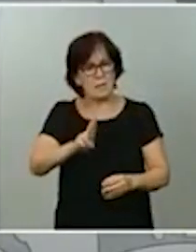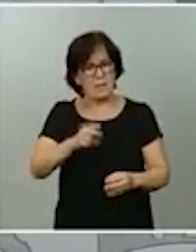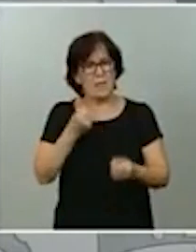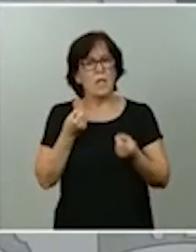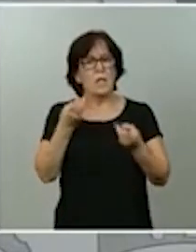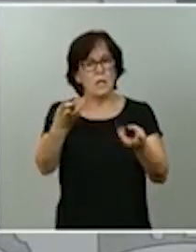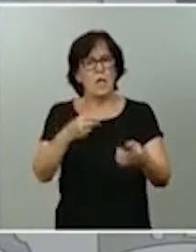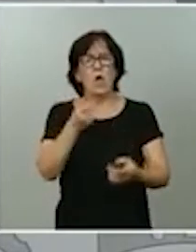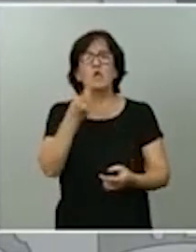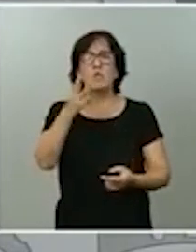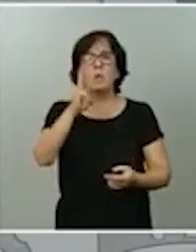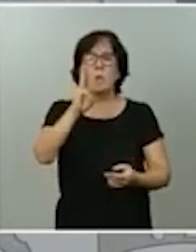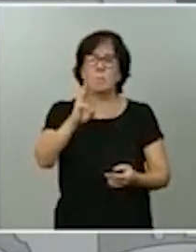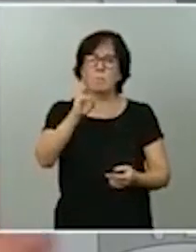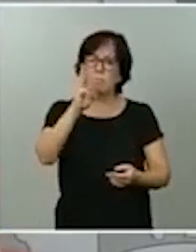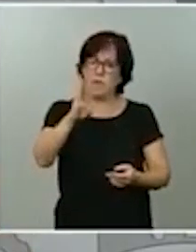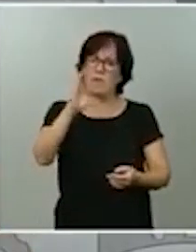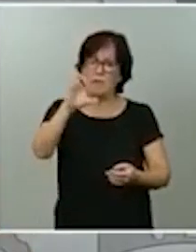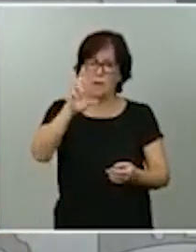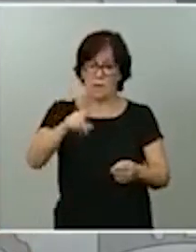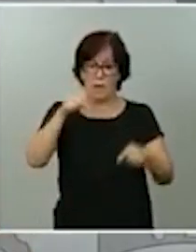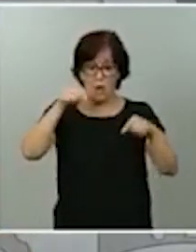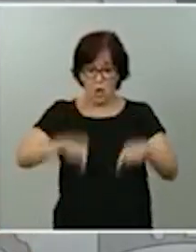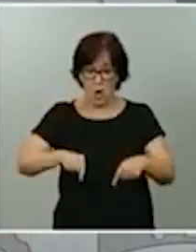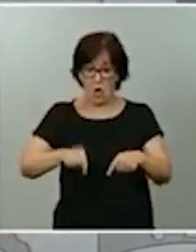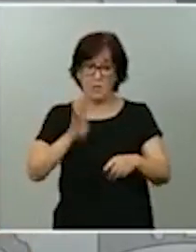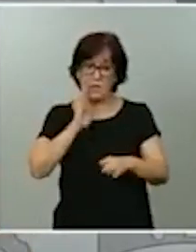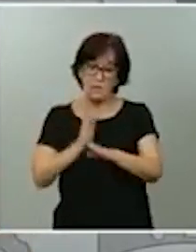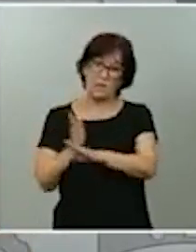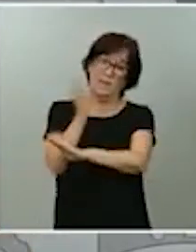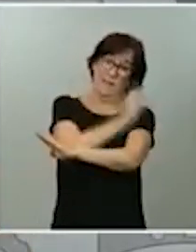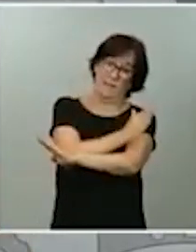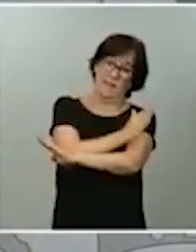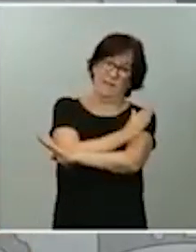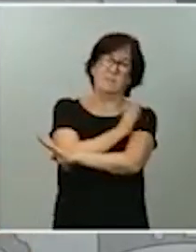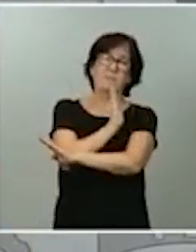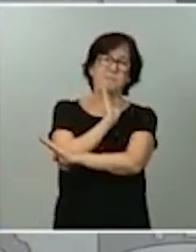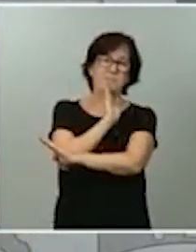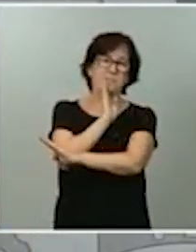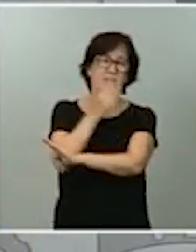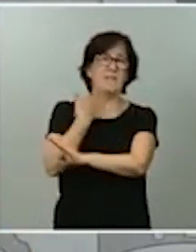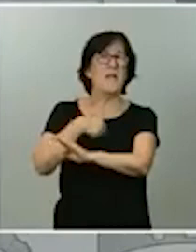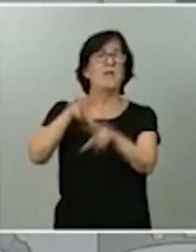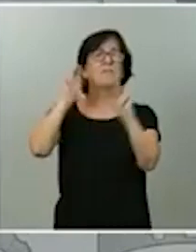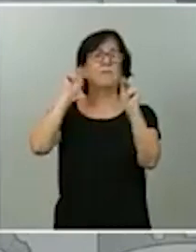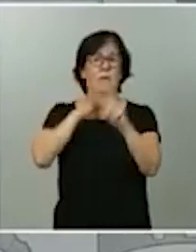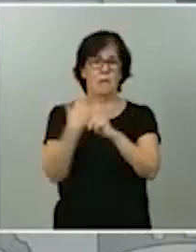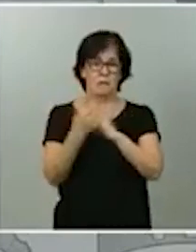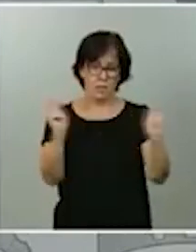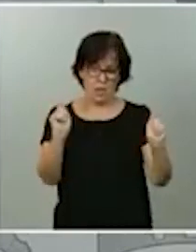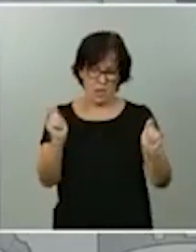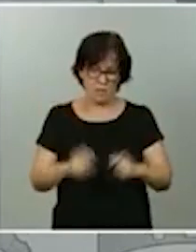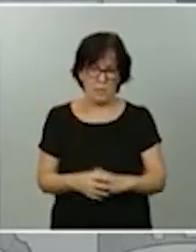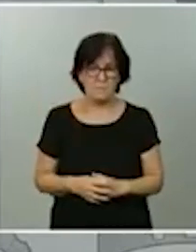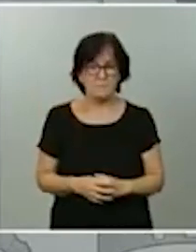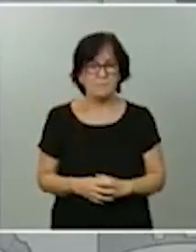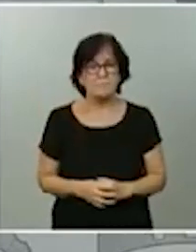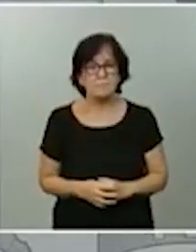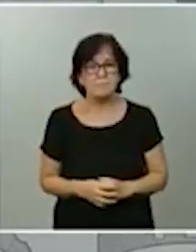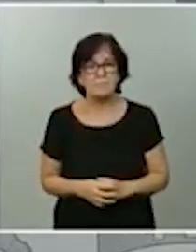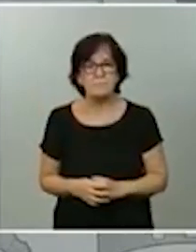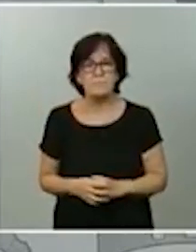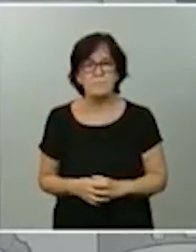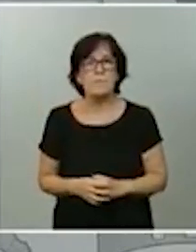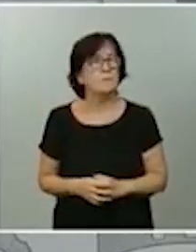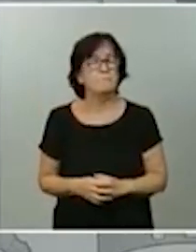realizadas en el día de hoy respecto al día que levantamos el estado de alarma. Pero no podemos permitir